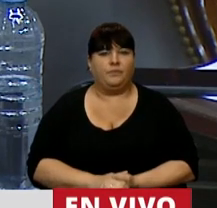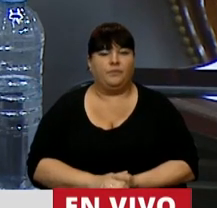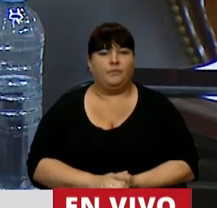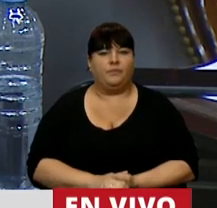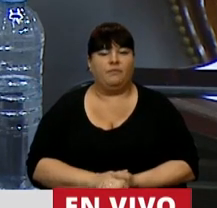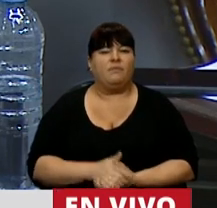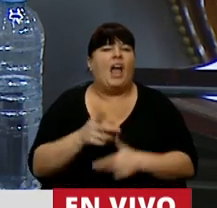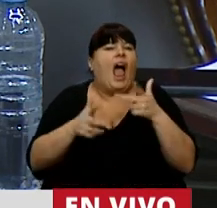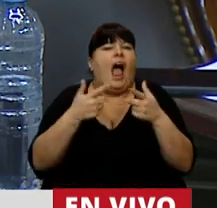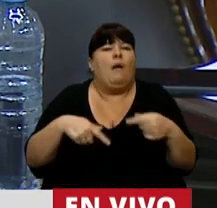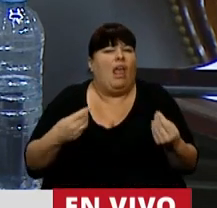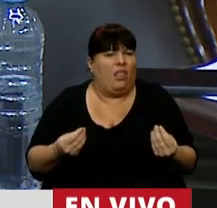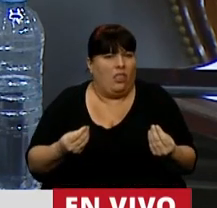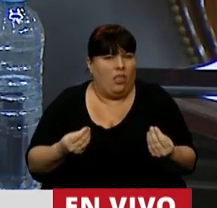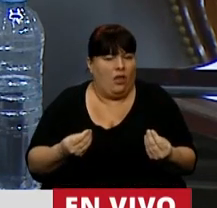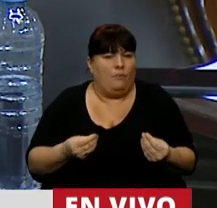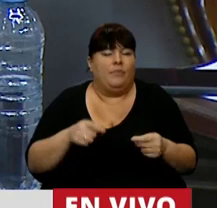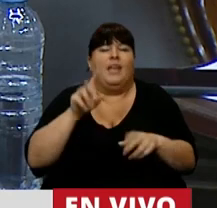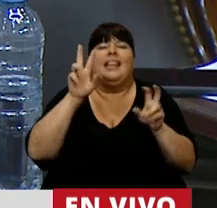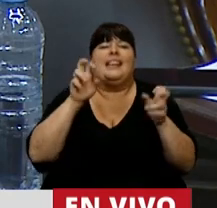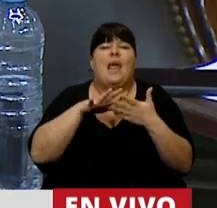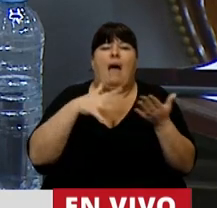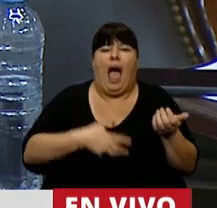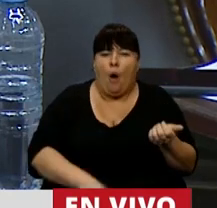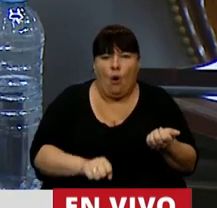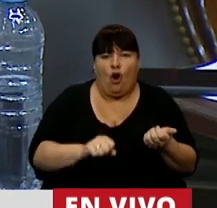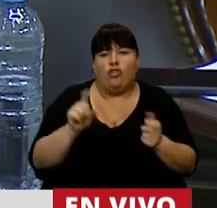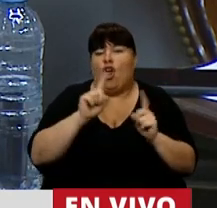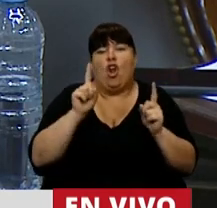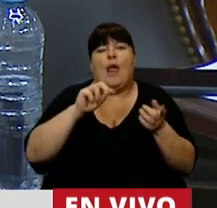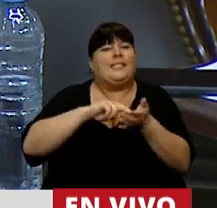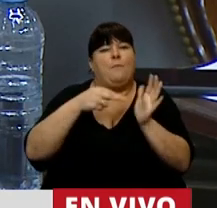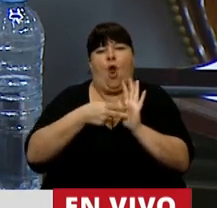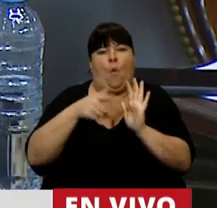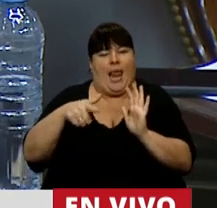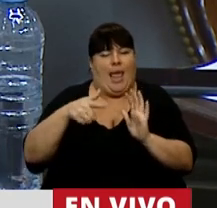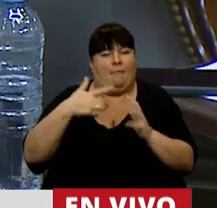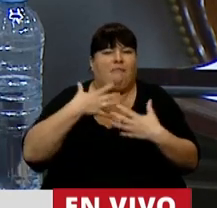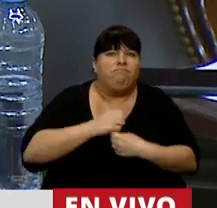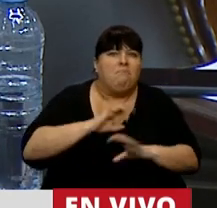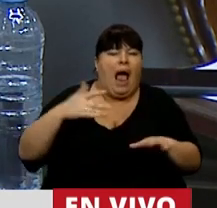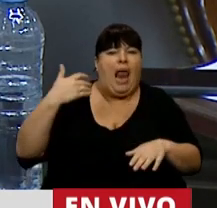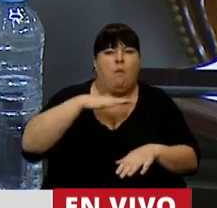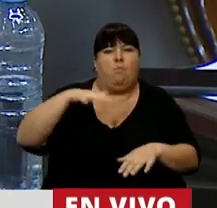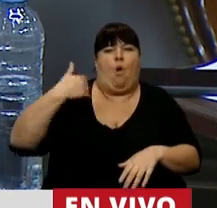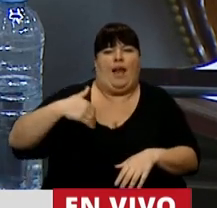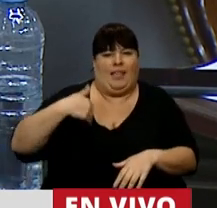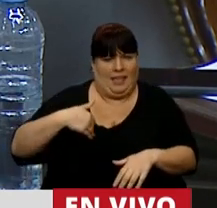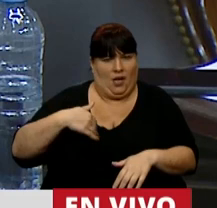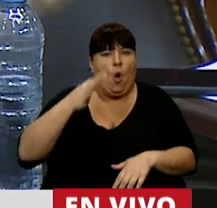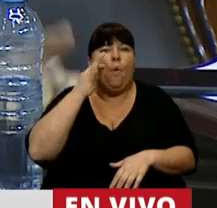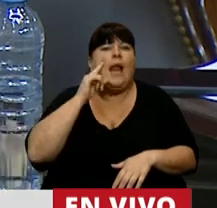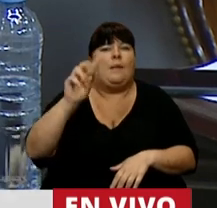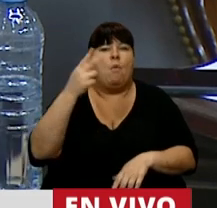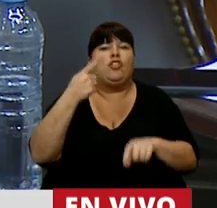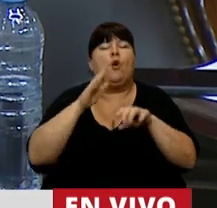¿De qué estamos hablando? La cuestión del aborto no es parte de la problemática que genera angustia al pueblo argentino. 40